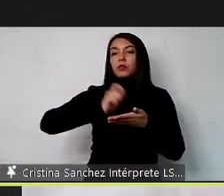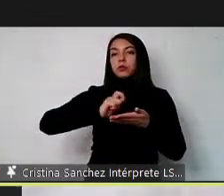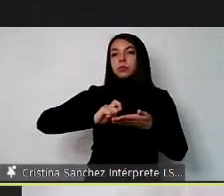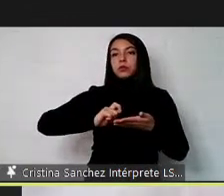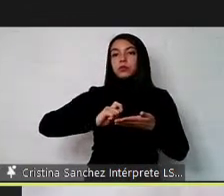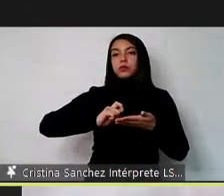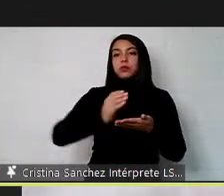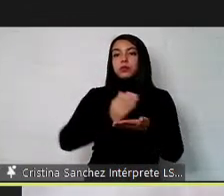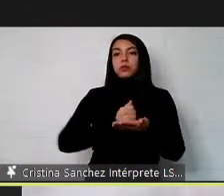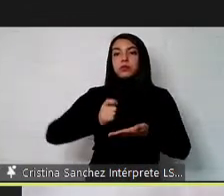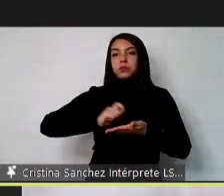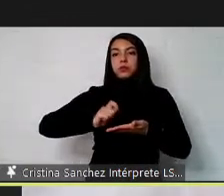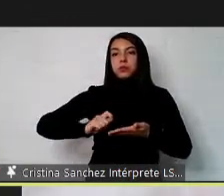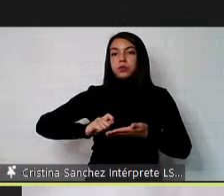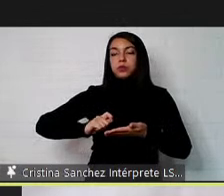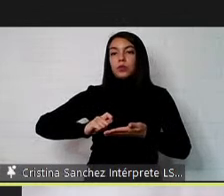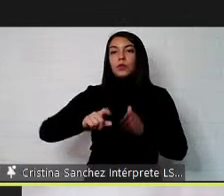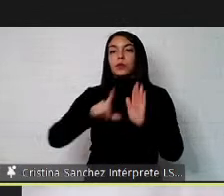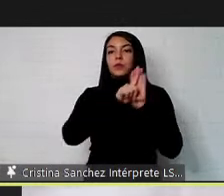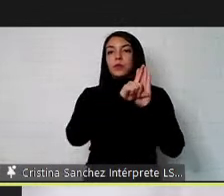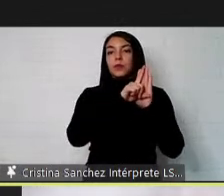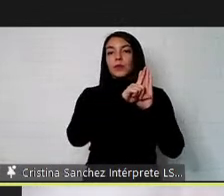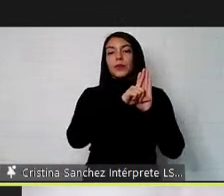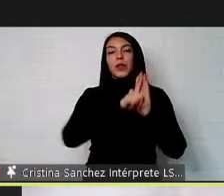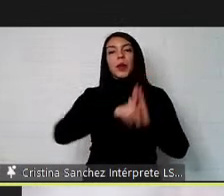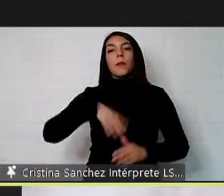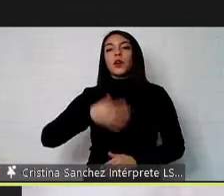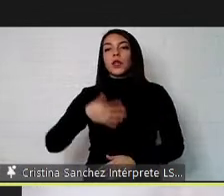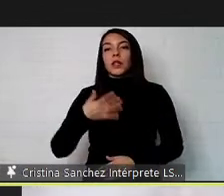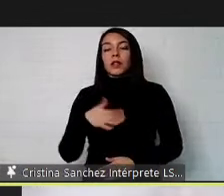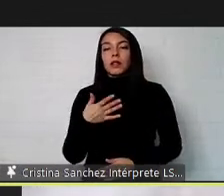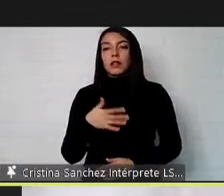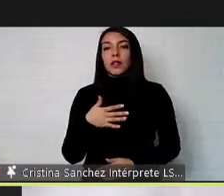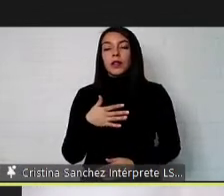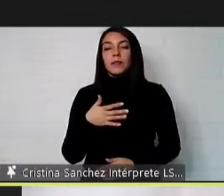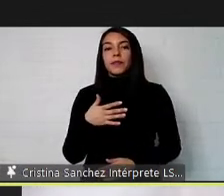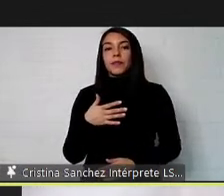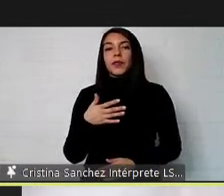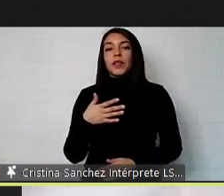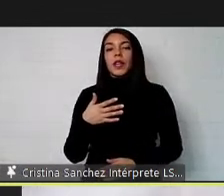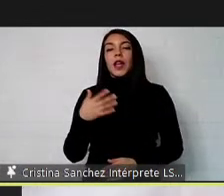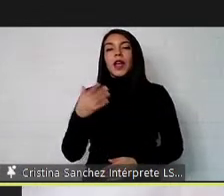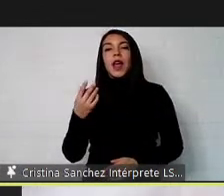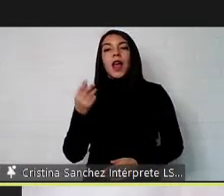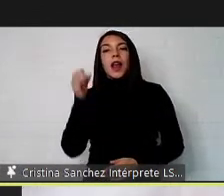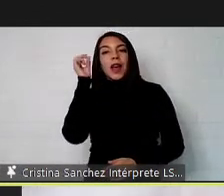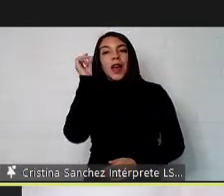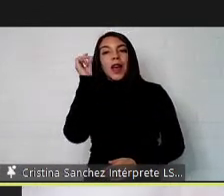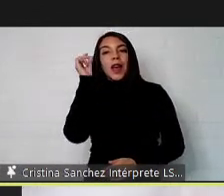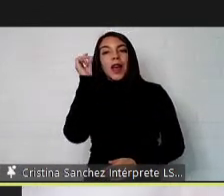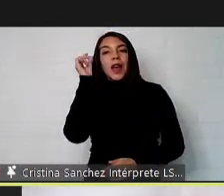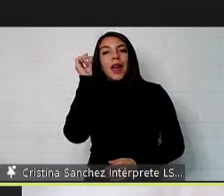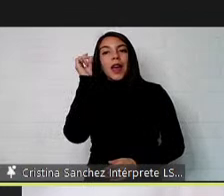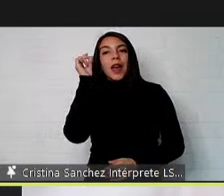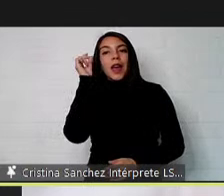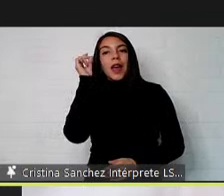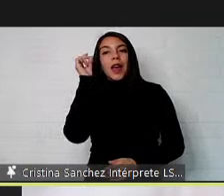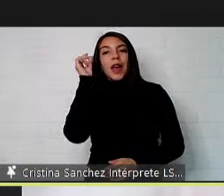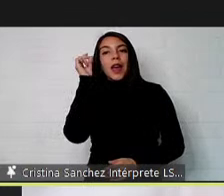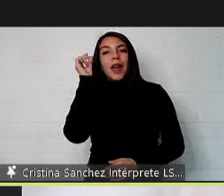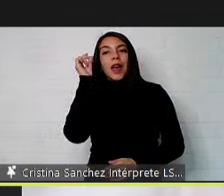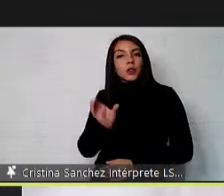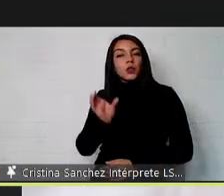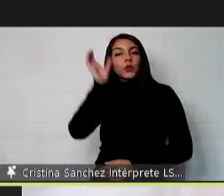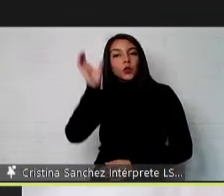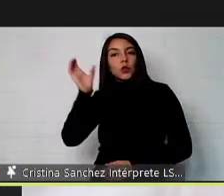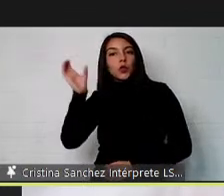el marco de esta ley entonces es muy importante que volvamos a la idea anterior las personas con discapacidad tienen